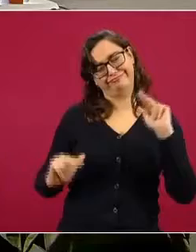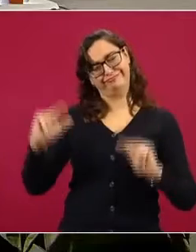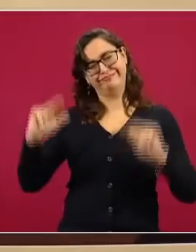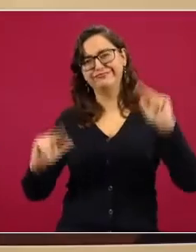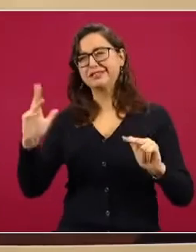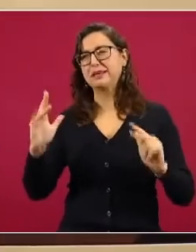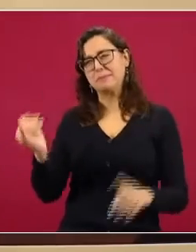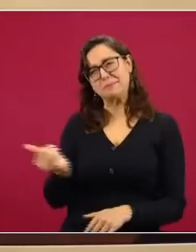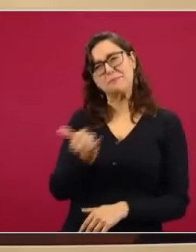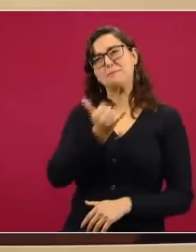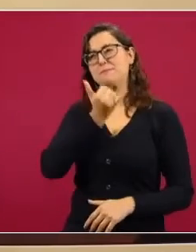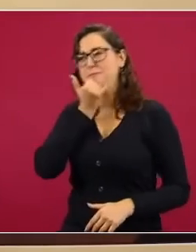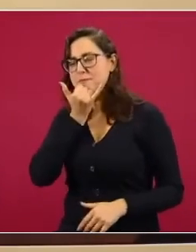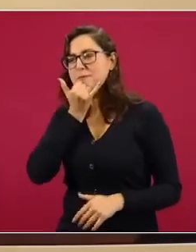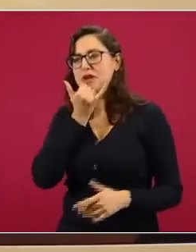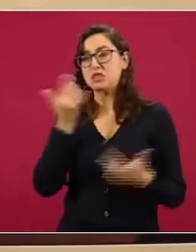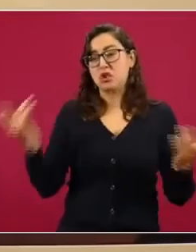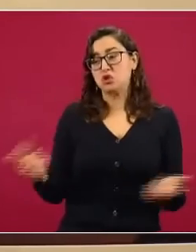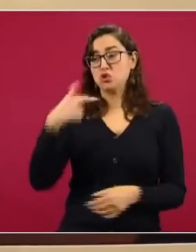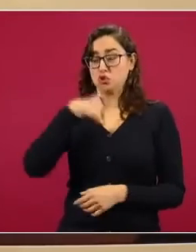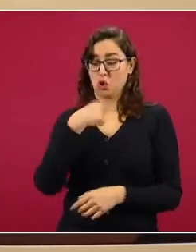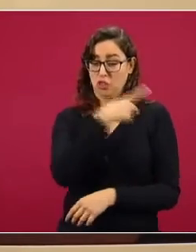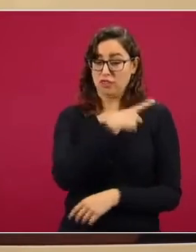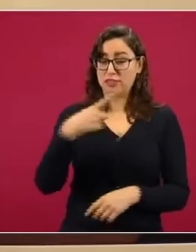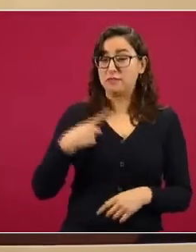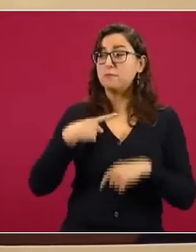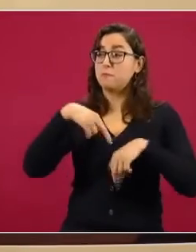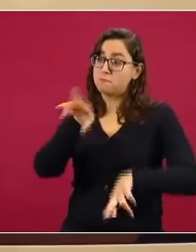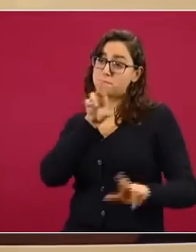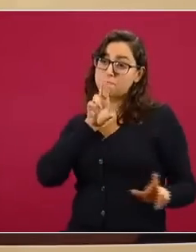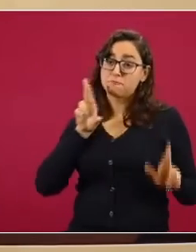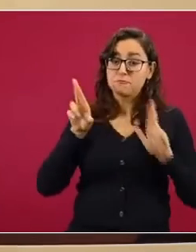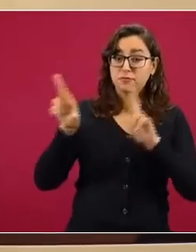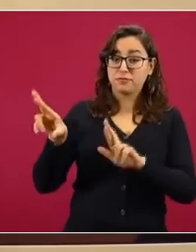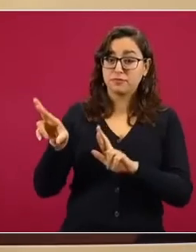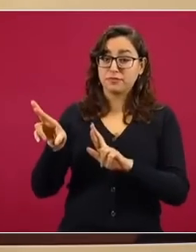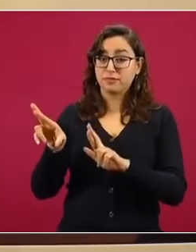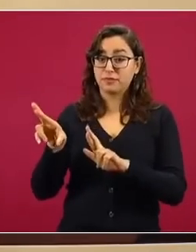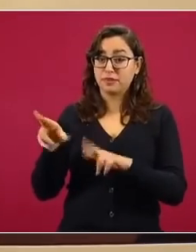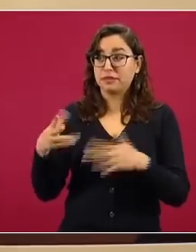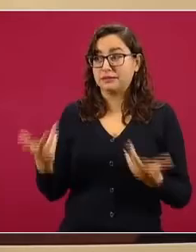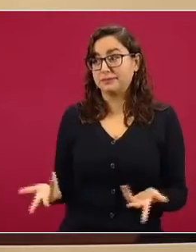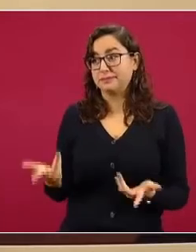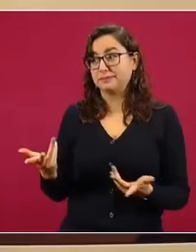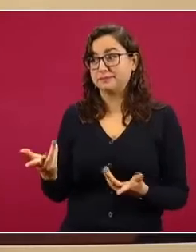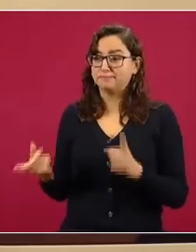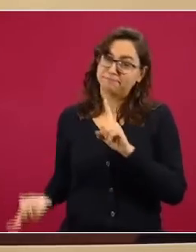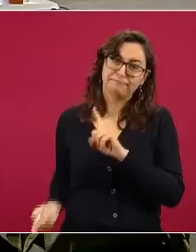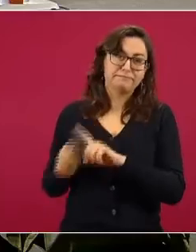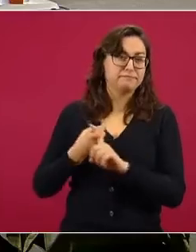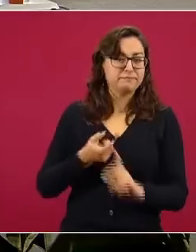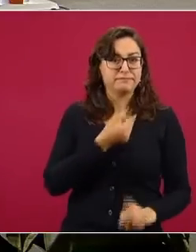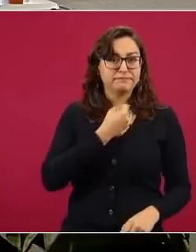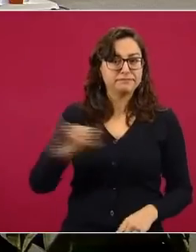para contestar de una manera muy ibérica para su madre Guapines